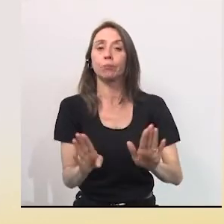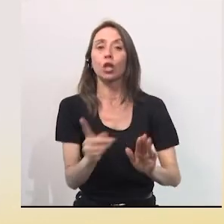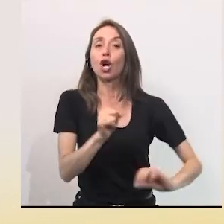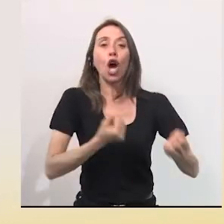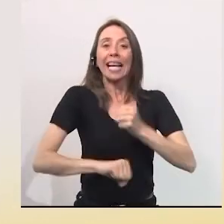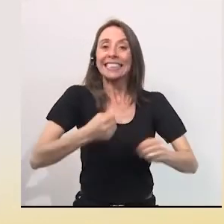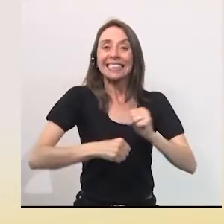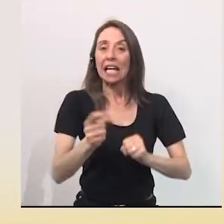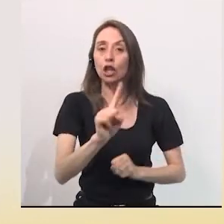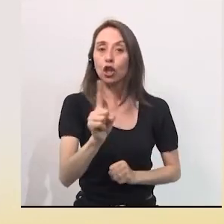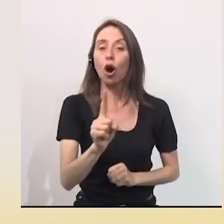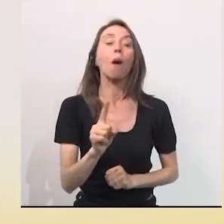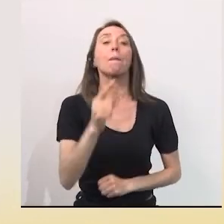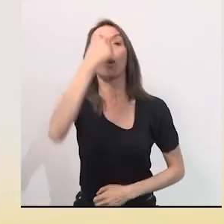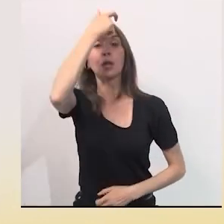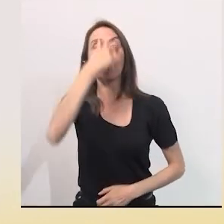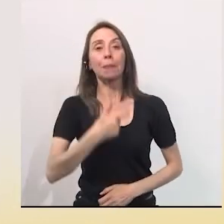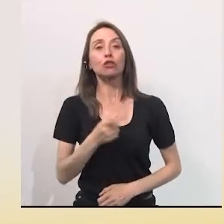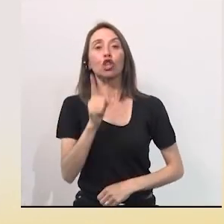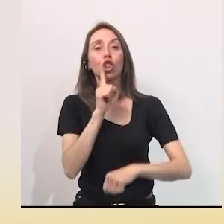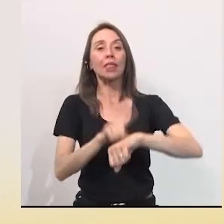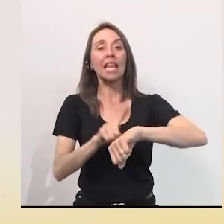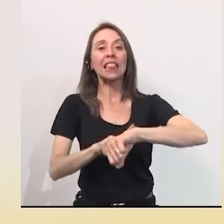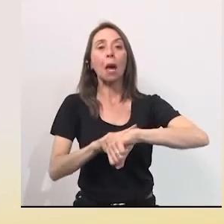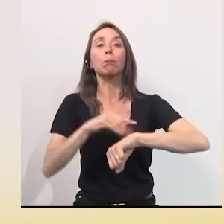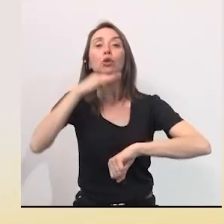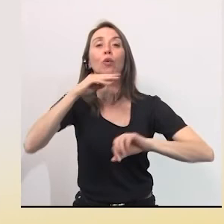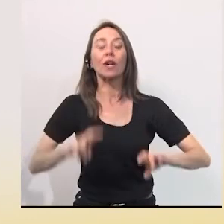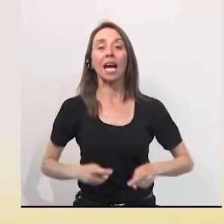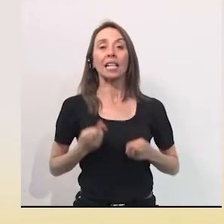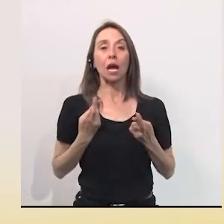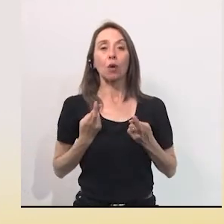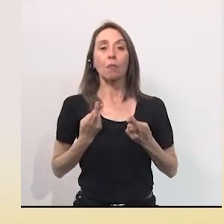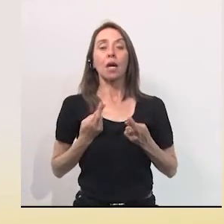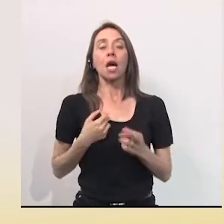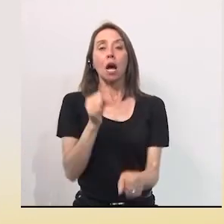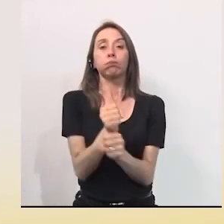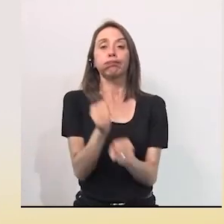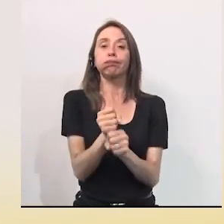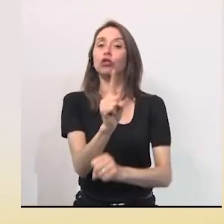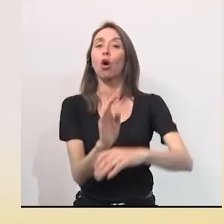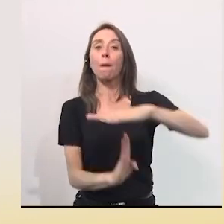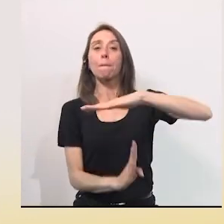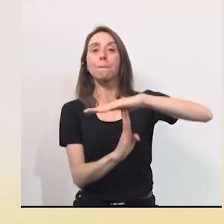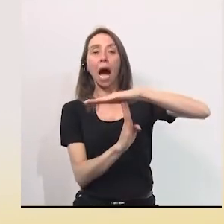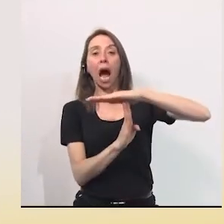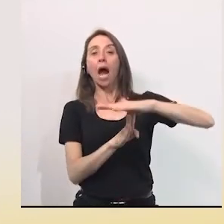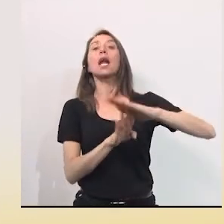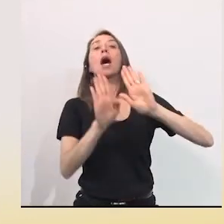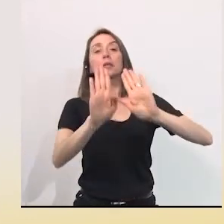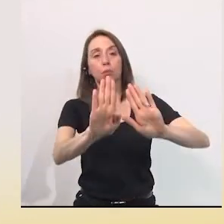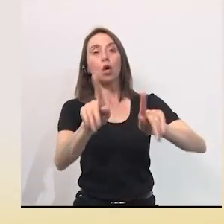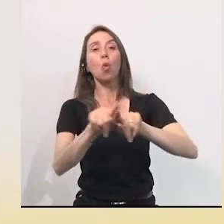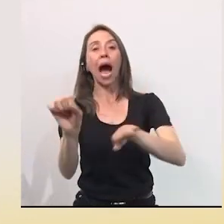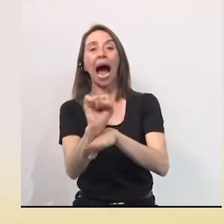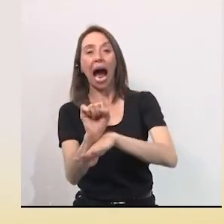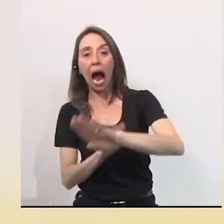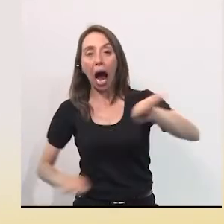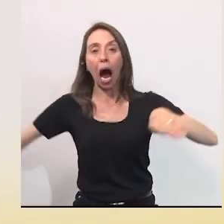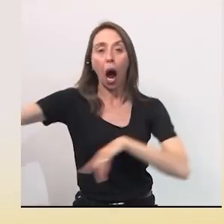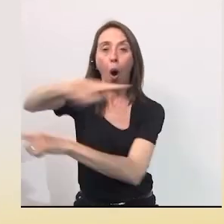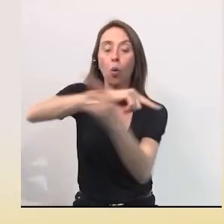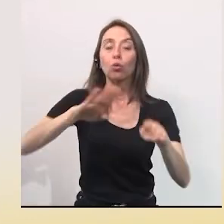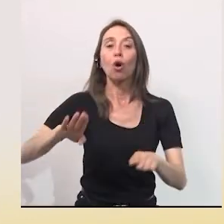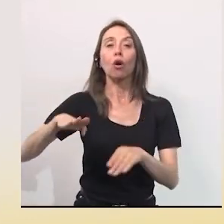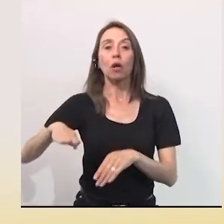por el estrés, es por la falta de recuperación. No hacemos esas paradas en pits y